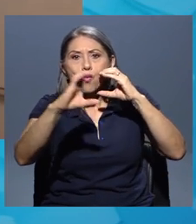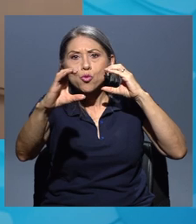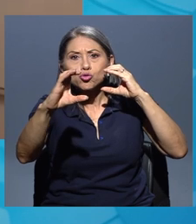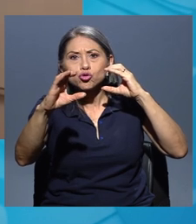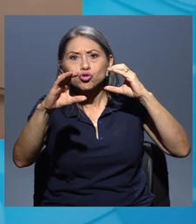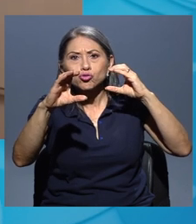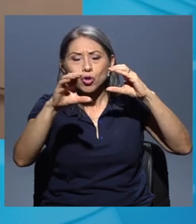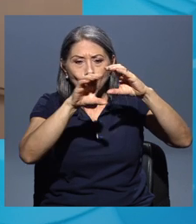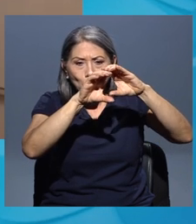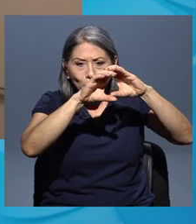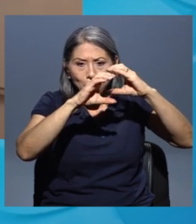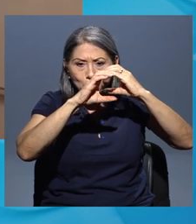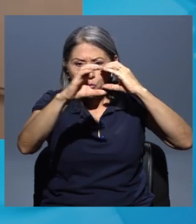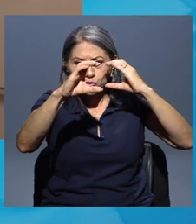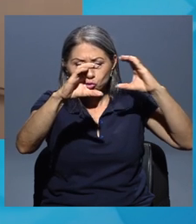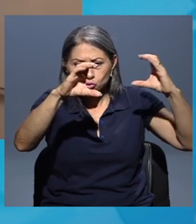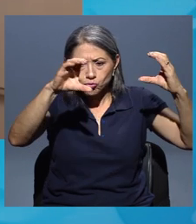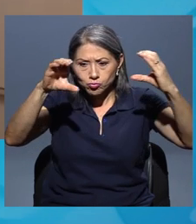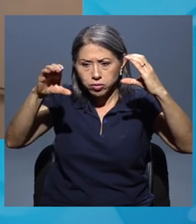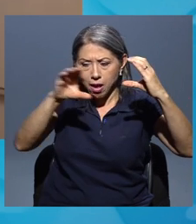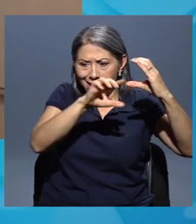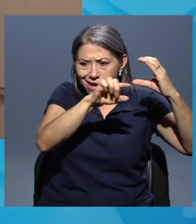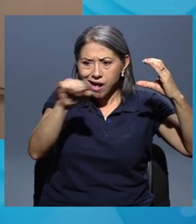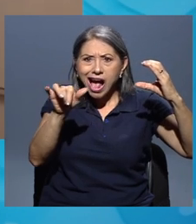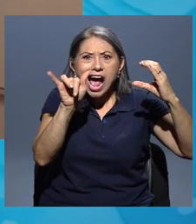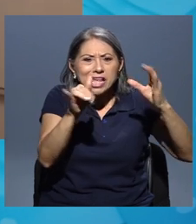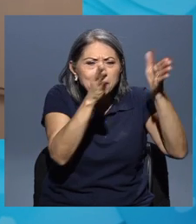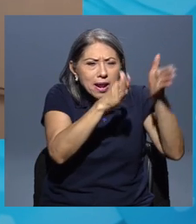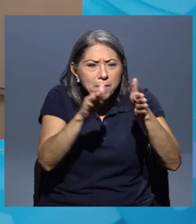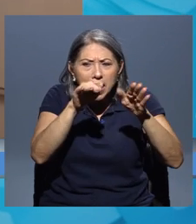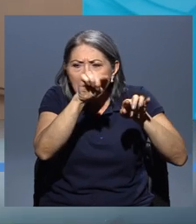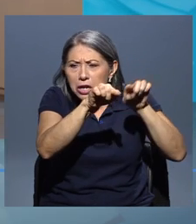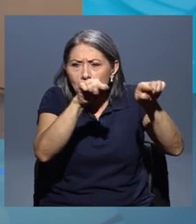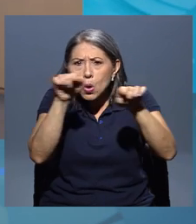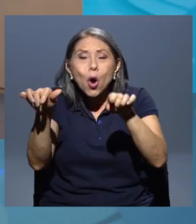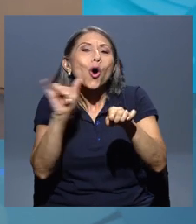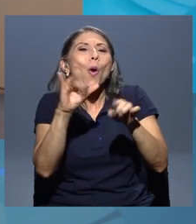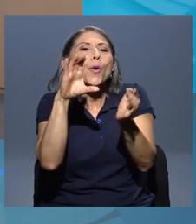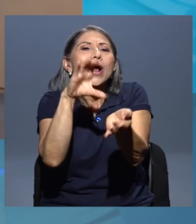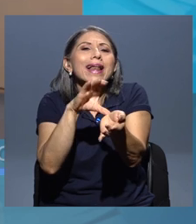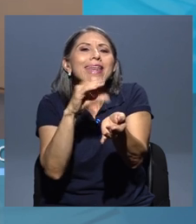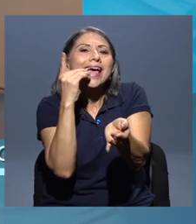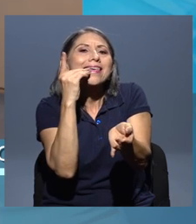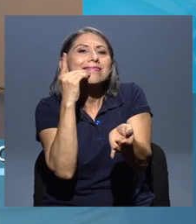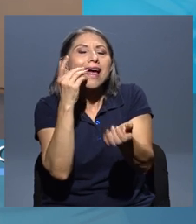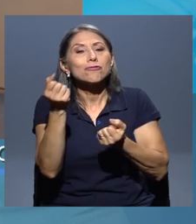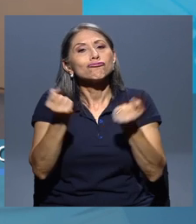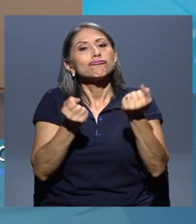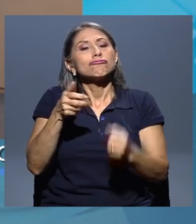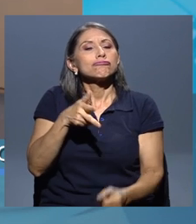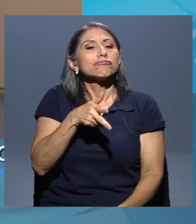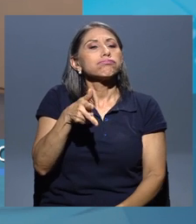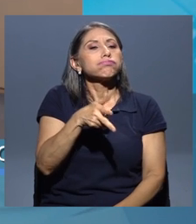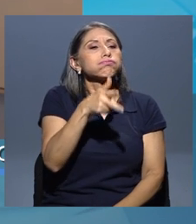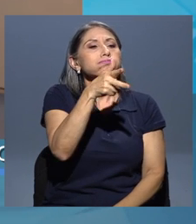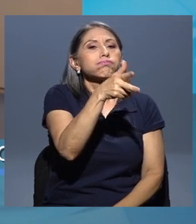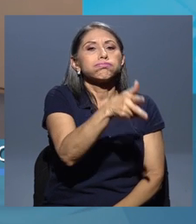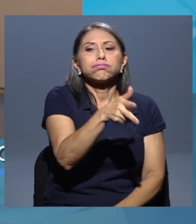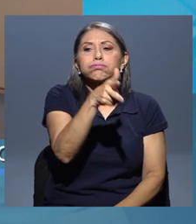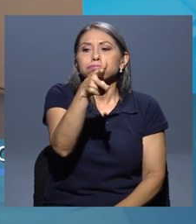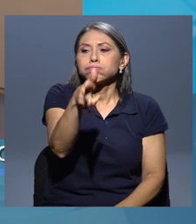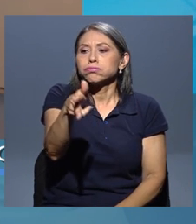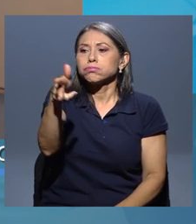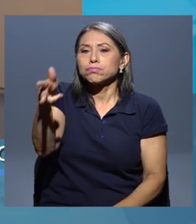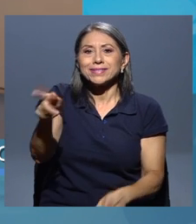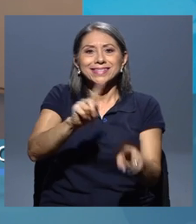con una clínica dental móvil que va a poder desplazarse por diferentes lugares que